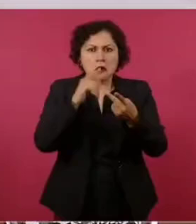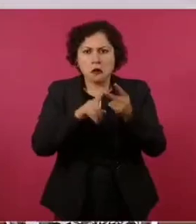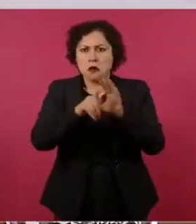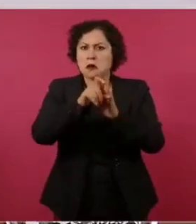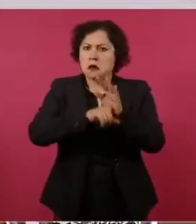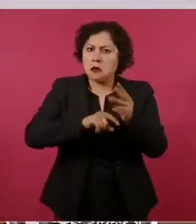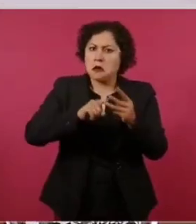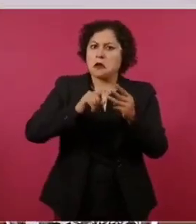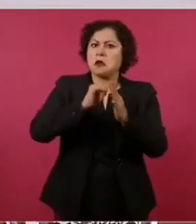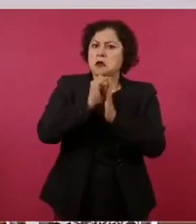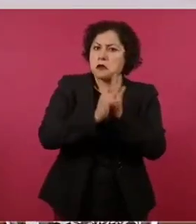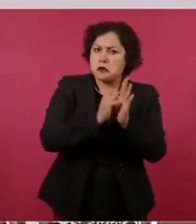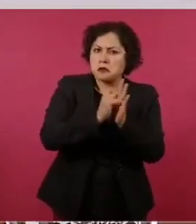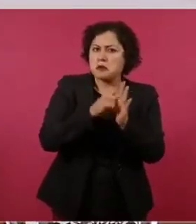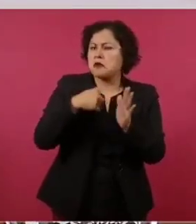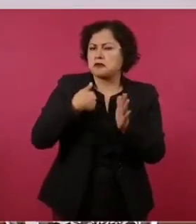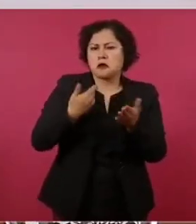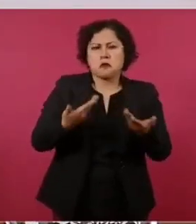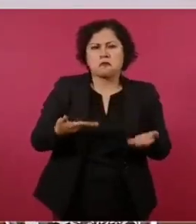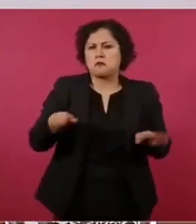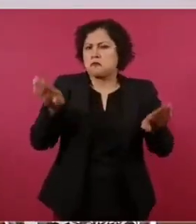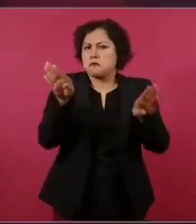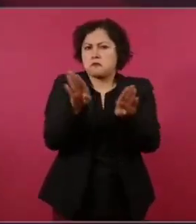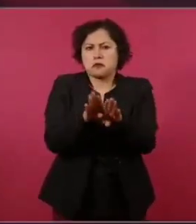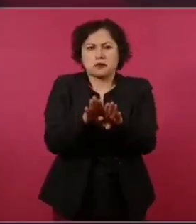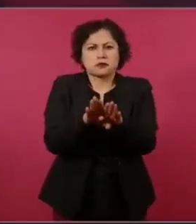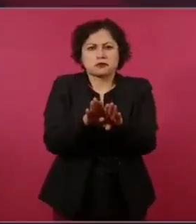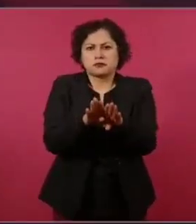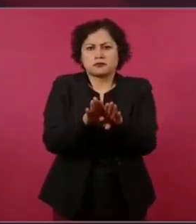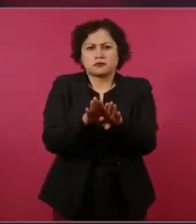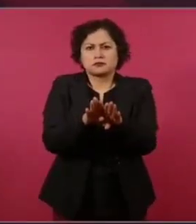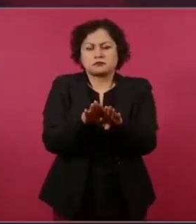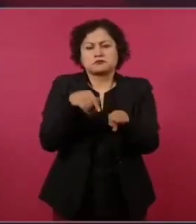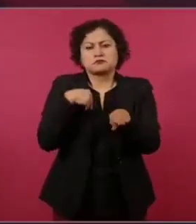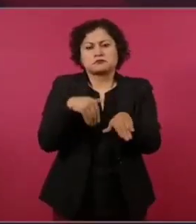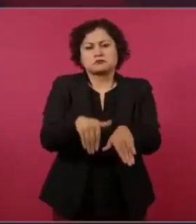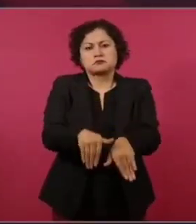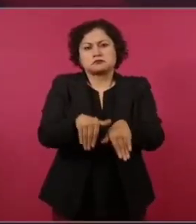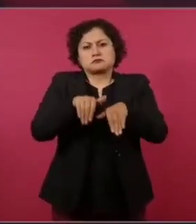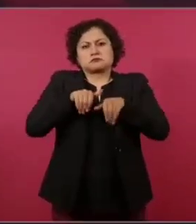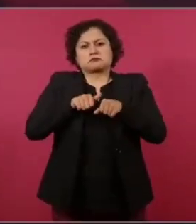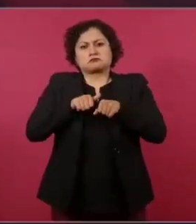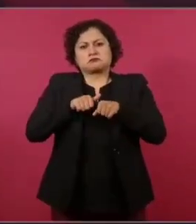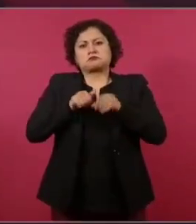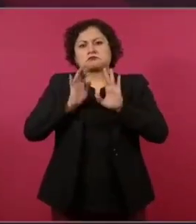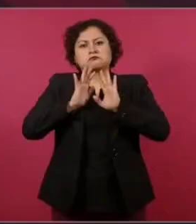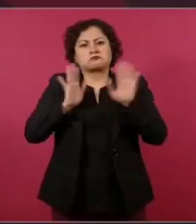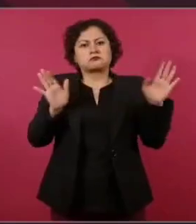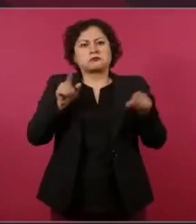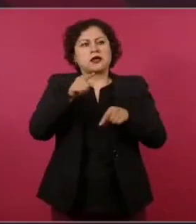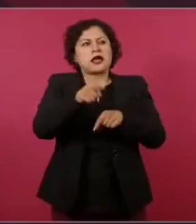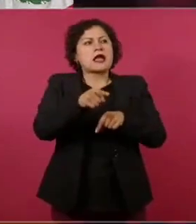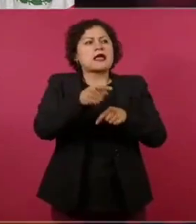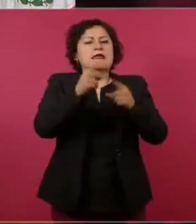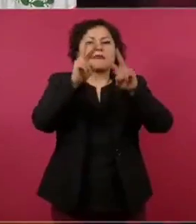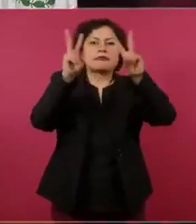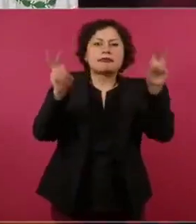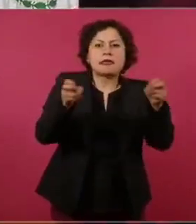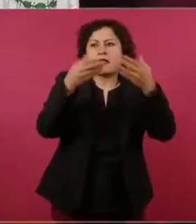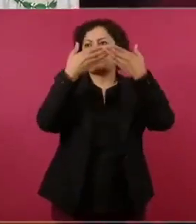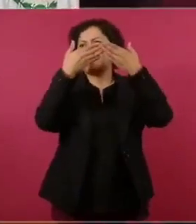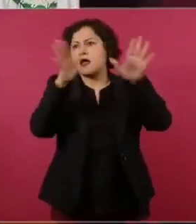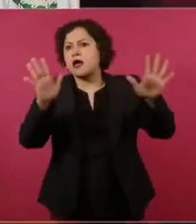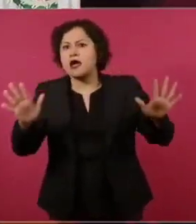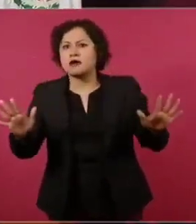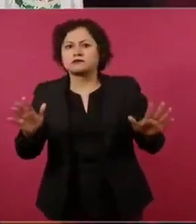alejo de la vida pública, no vuelvo a